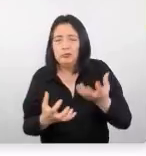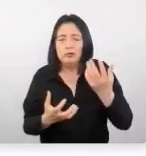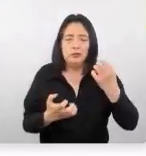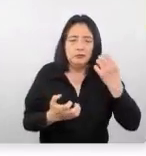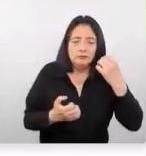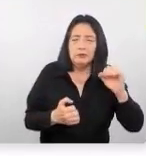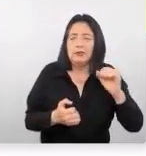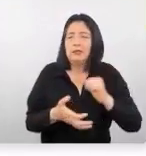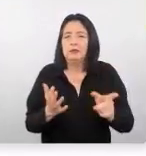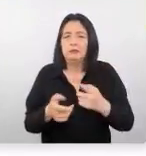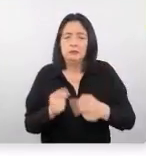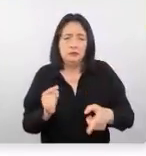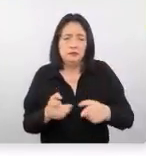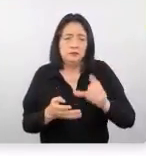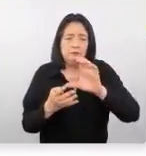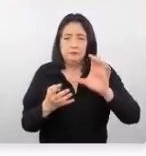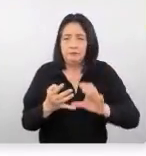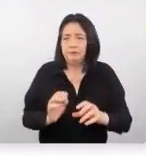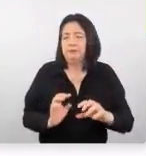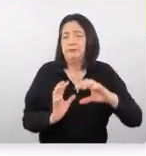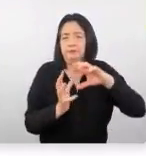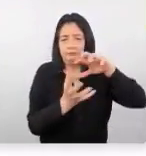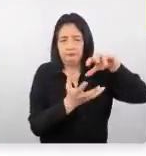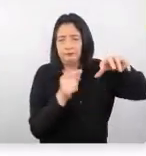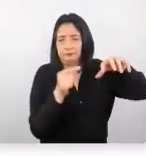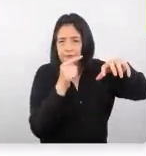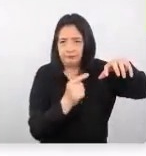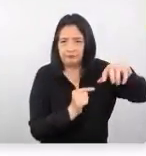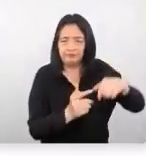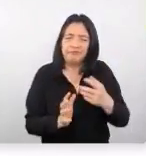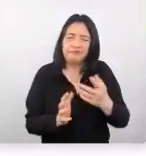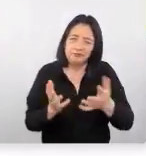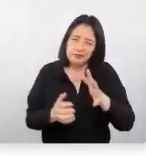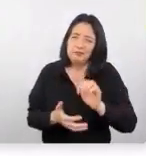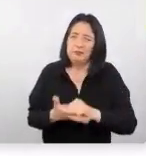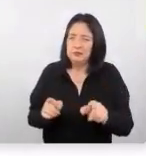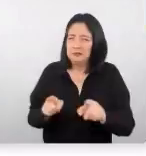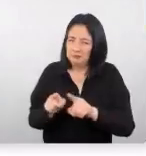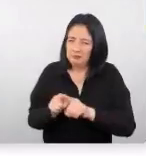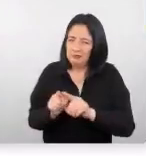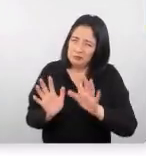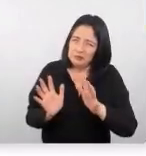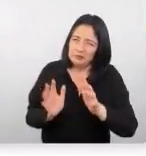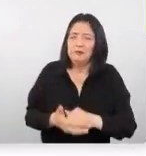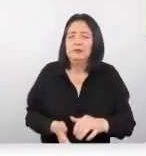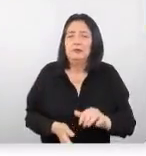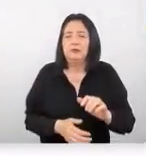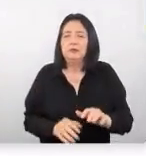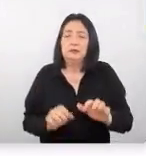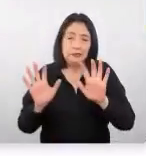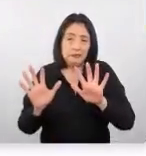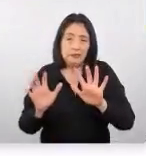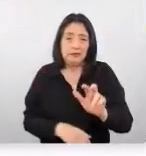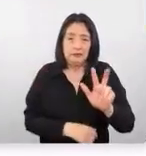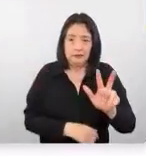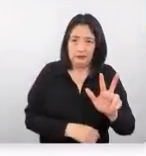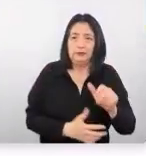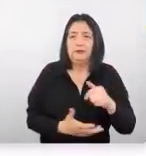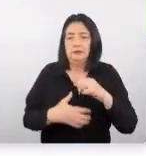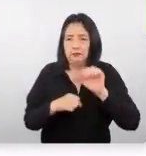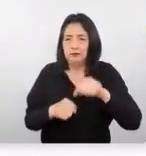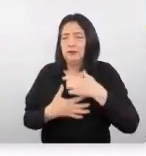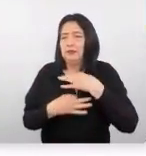características del mercado a nivel global que también están más o menos en la misma relación de 3 de cada 10 estarían